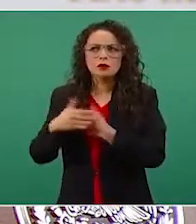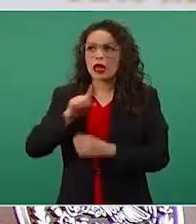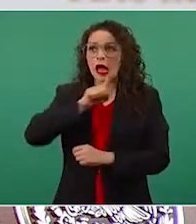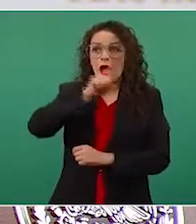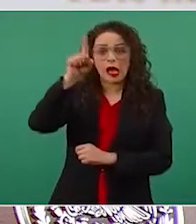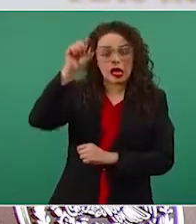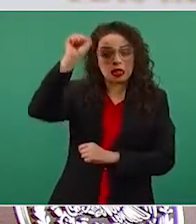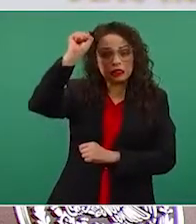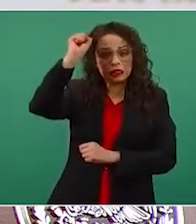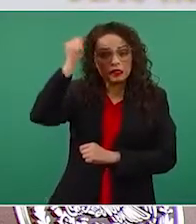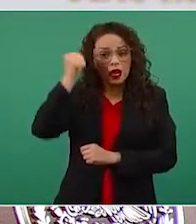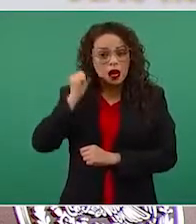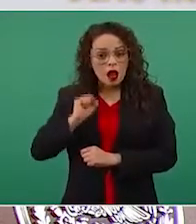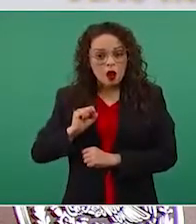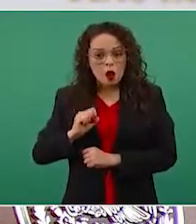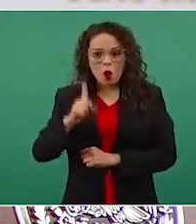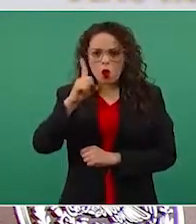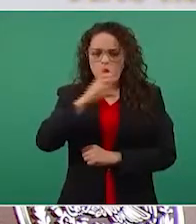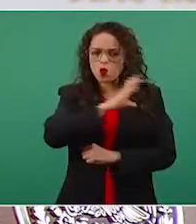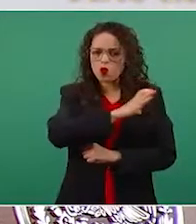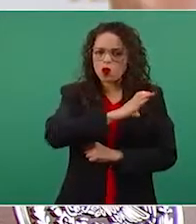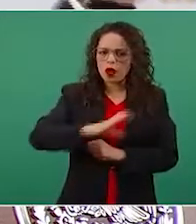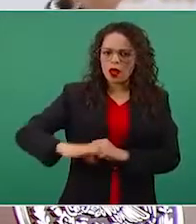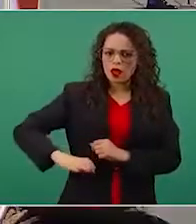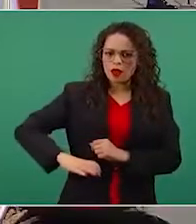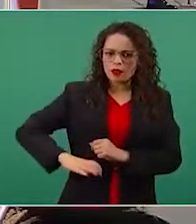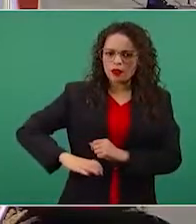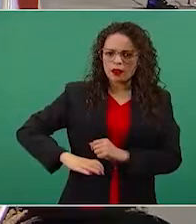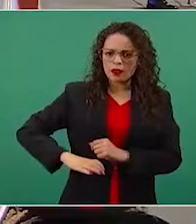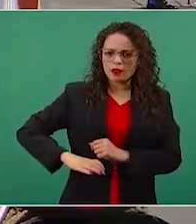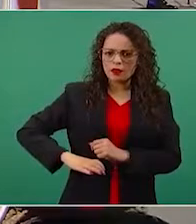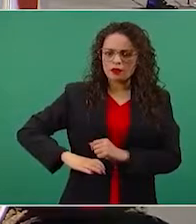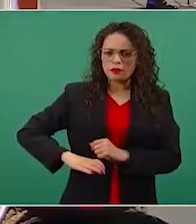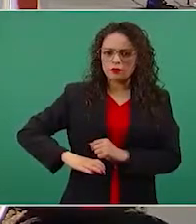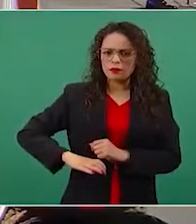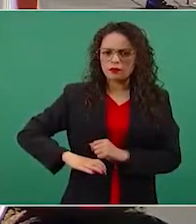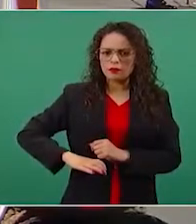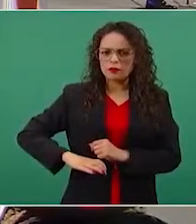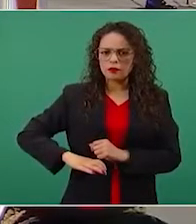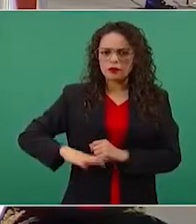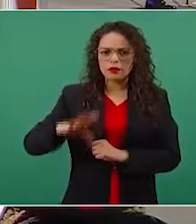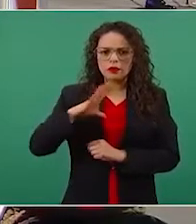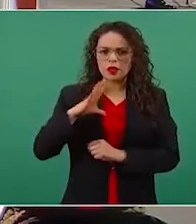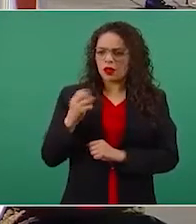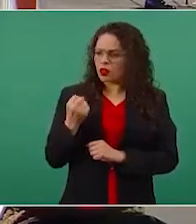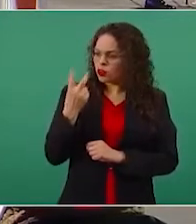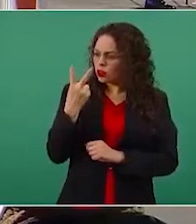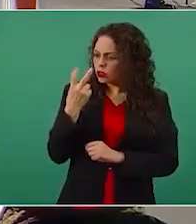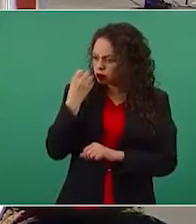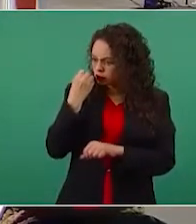de un candidato, dos secretarios del gobierno